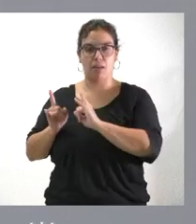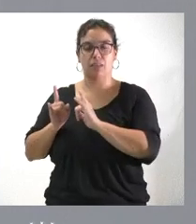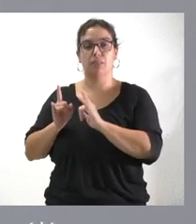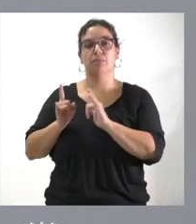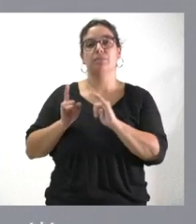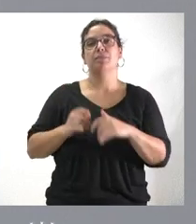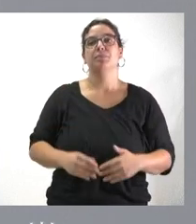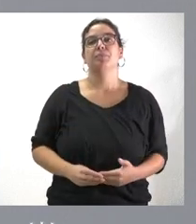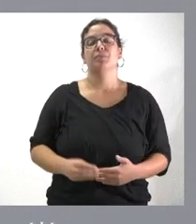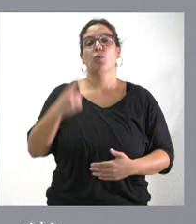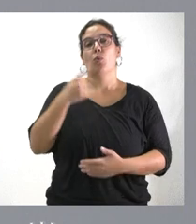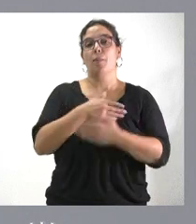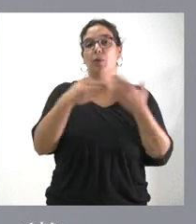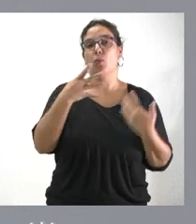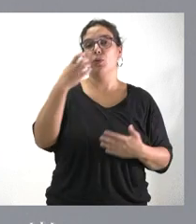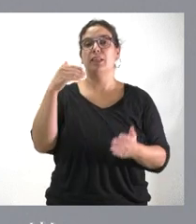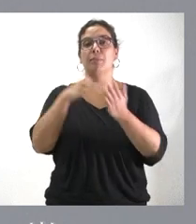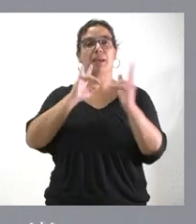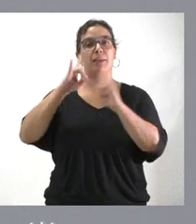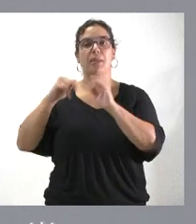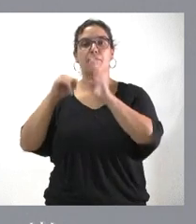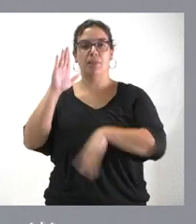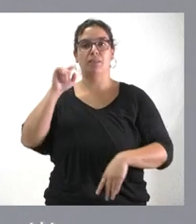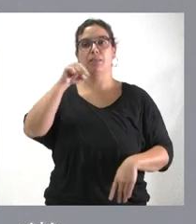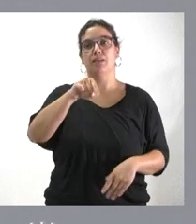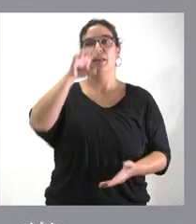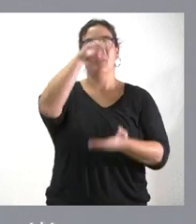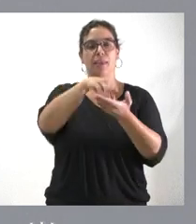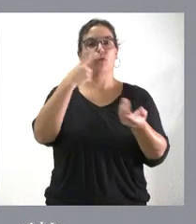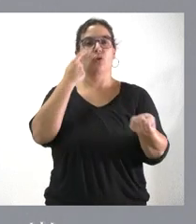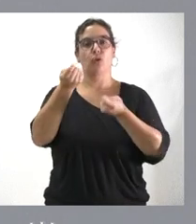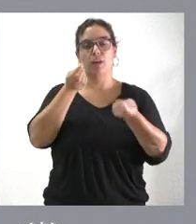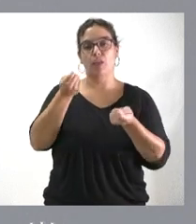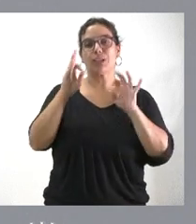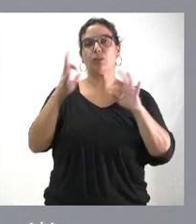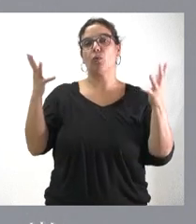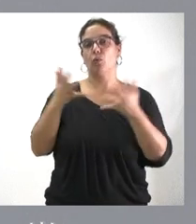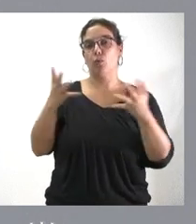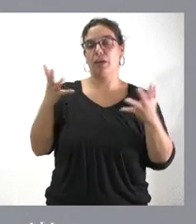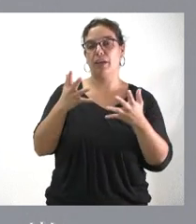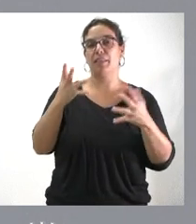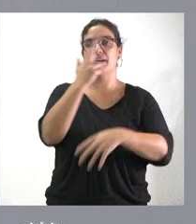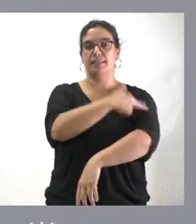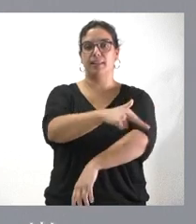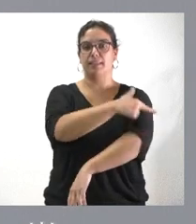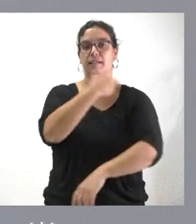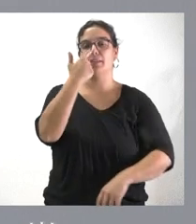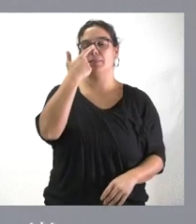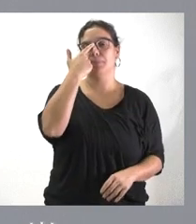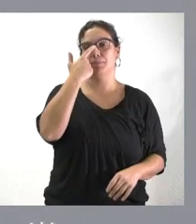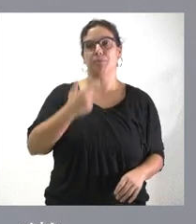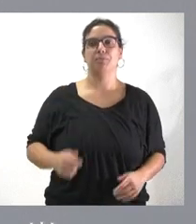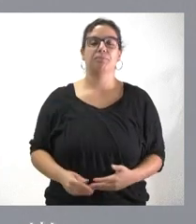.400.000 llamadas a este centro coordinador de urgencias sanitarias. Se actúa